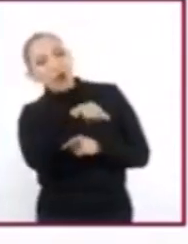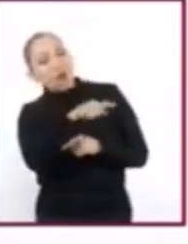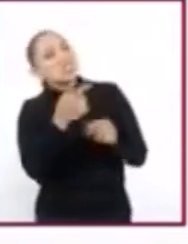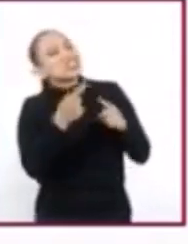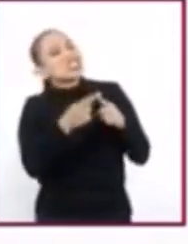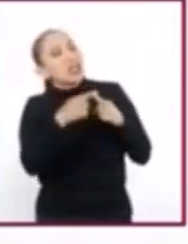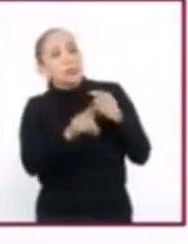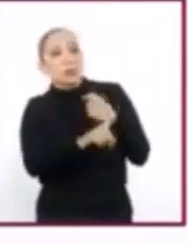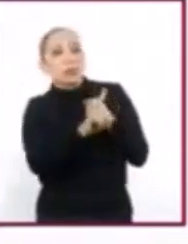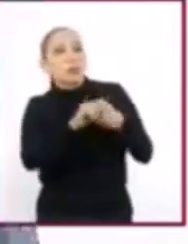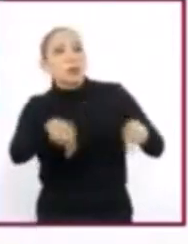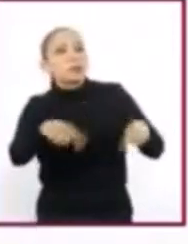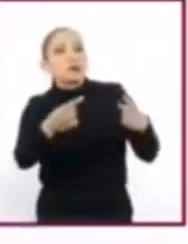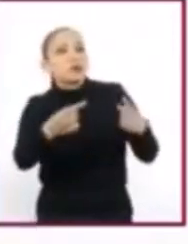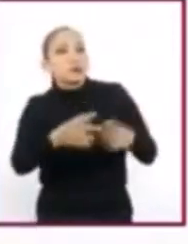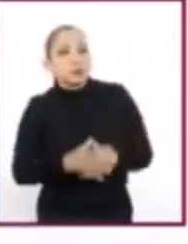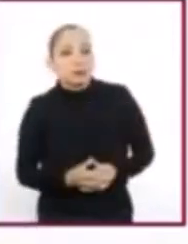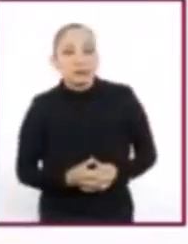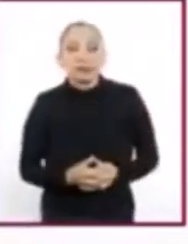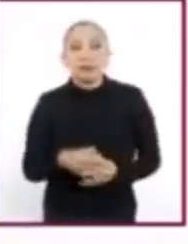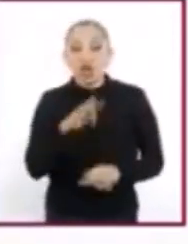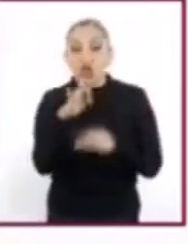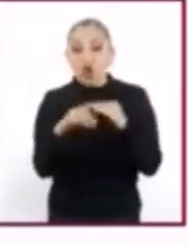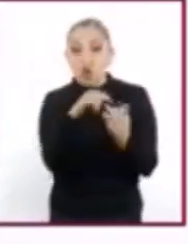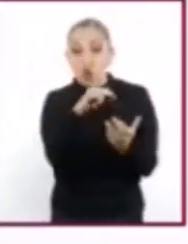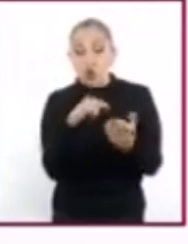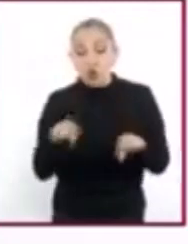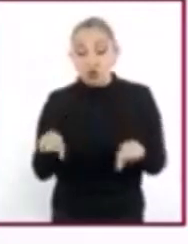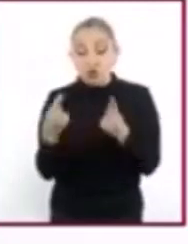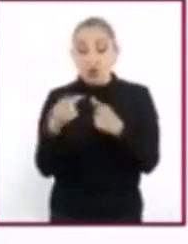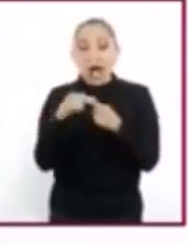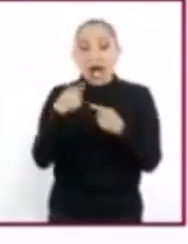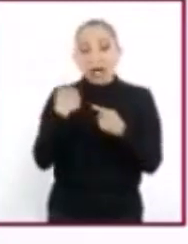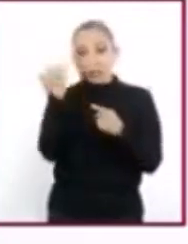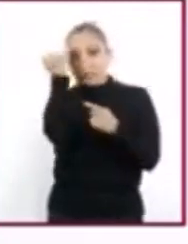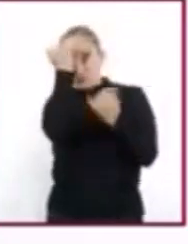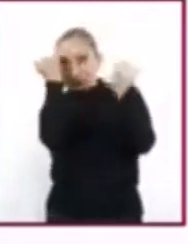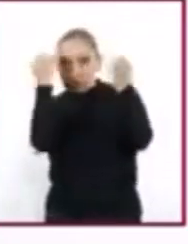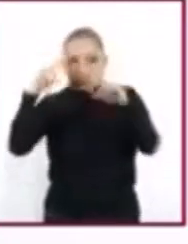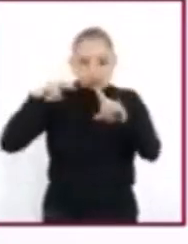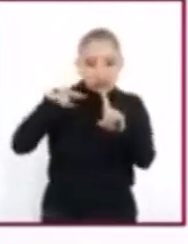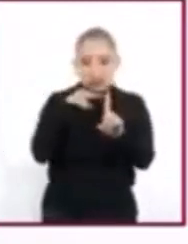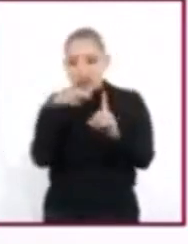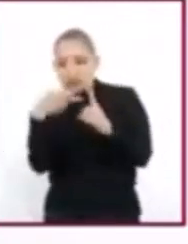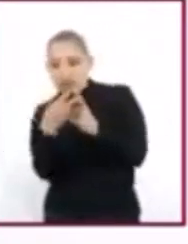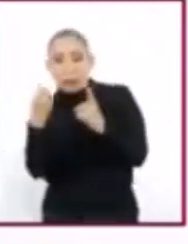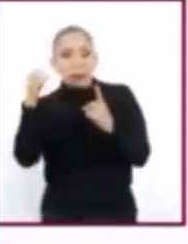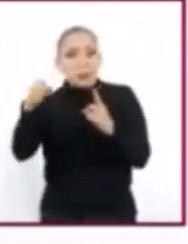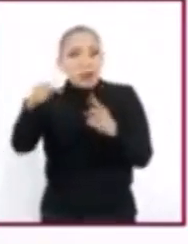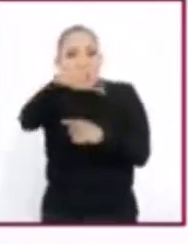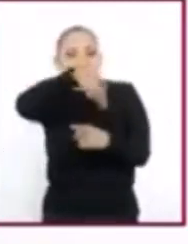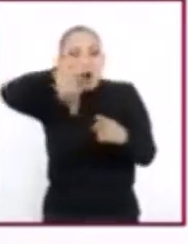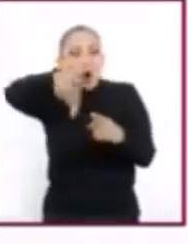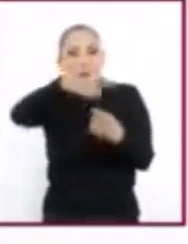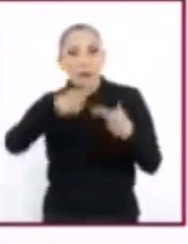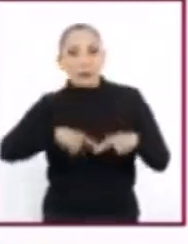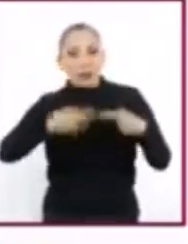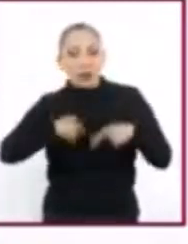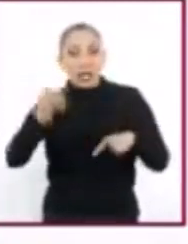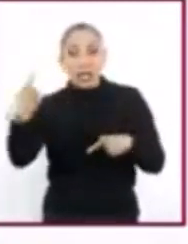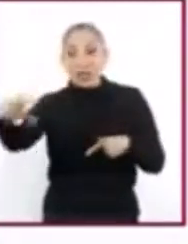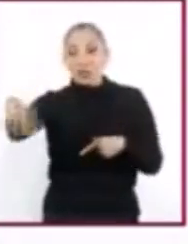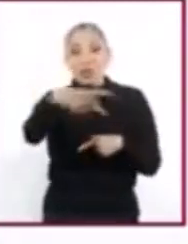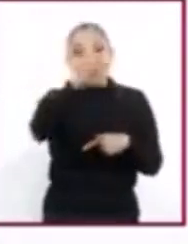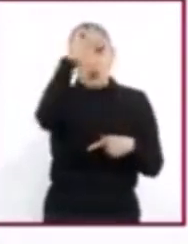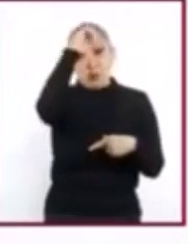actores en el conflicto. En todo conflicto, existen tantas percepciones como personas se encuentran involucradas. Y cada percepción